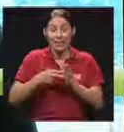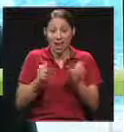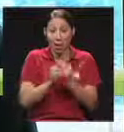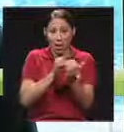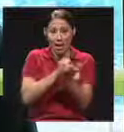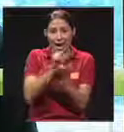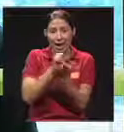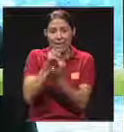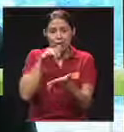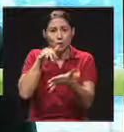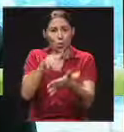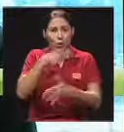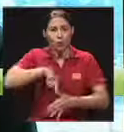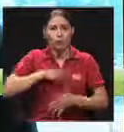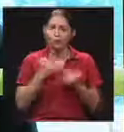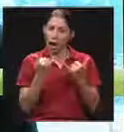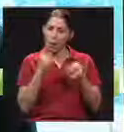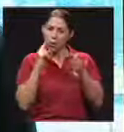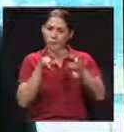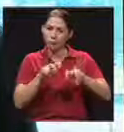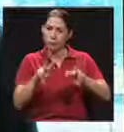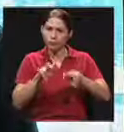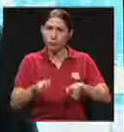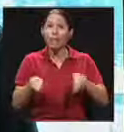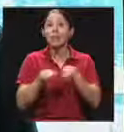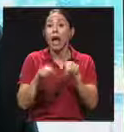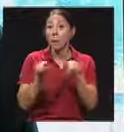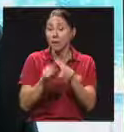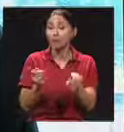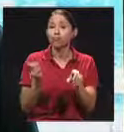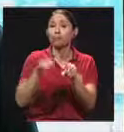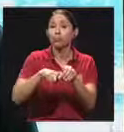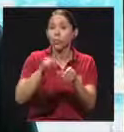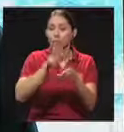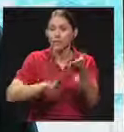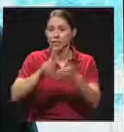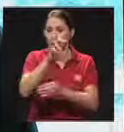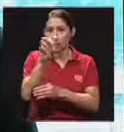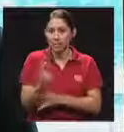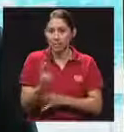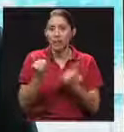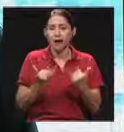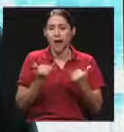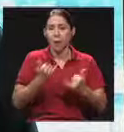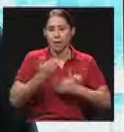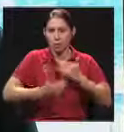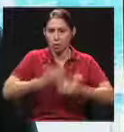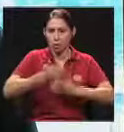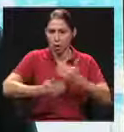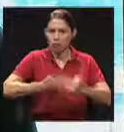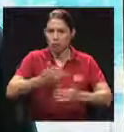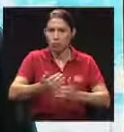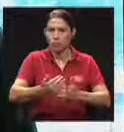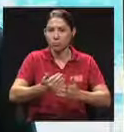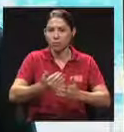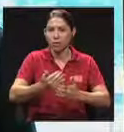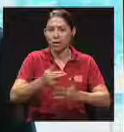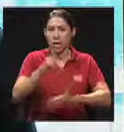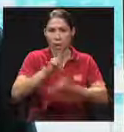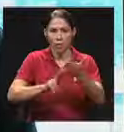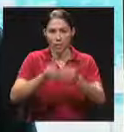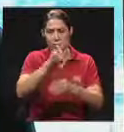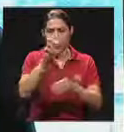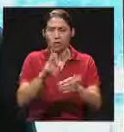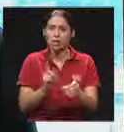del estudio actorial que estamos realizando, en el cual también participa la Universidad de Costa Rica y estamos en el proceso de que se involucren plenamente